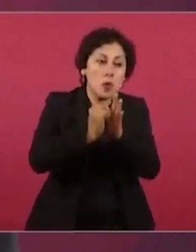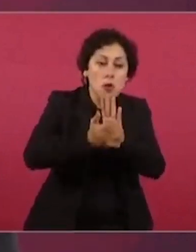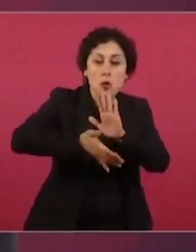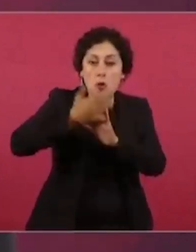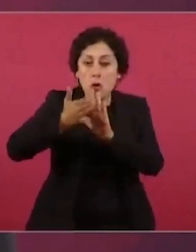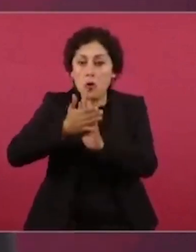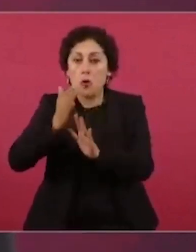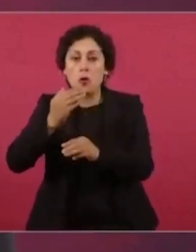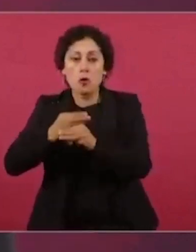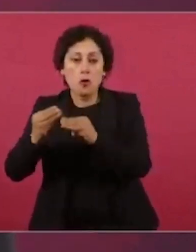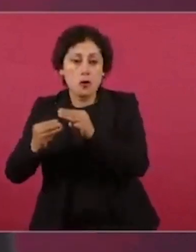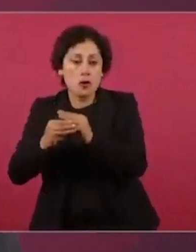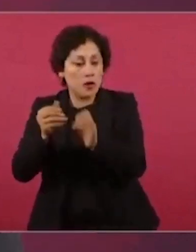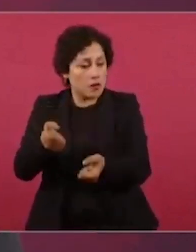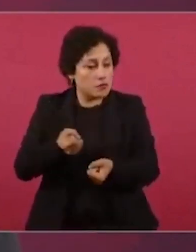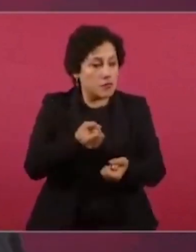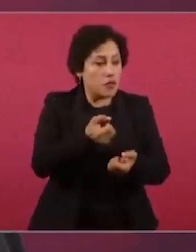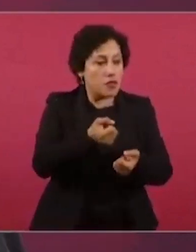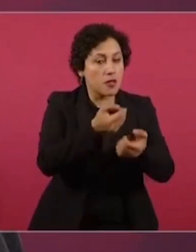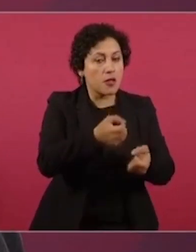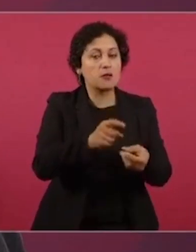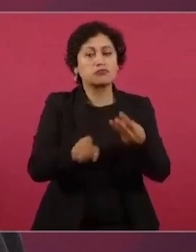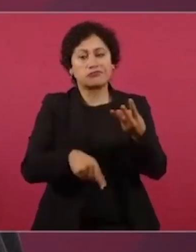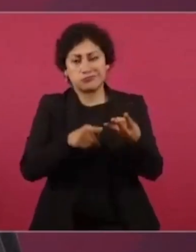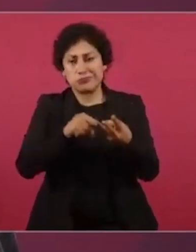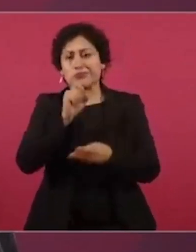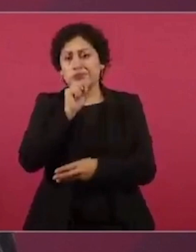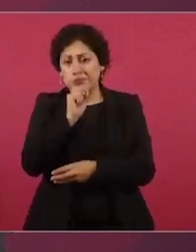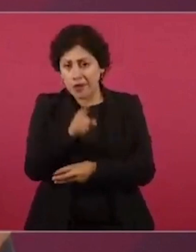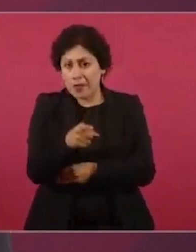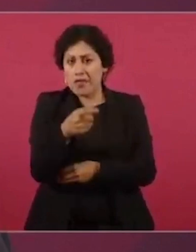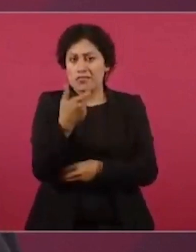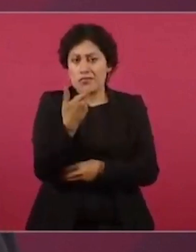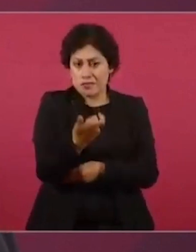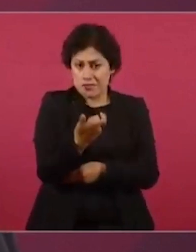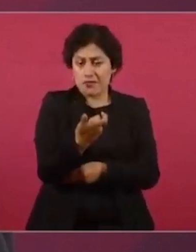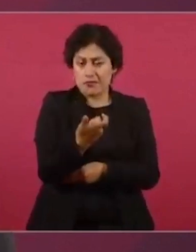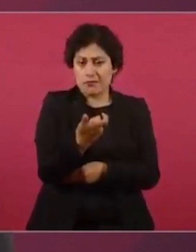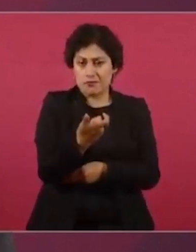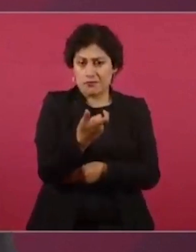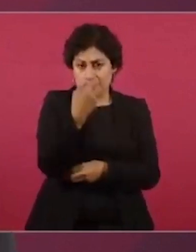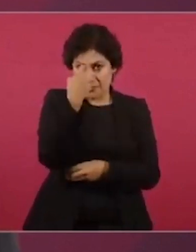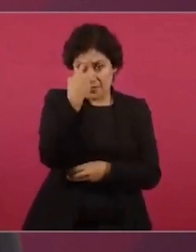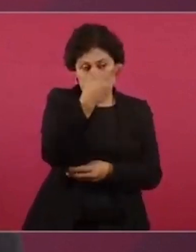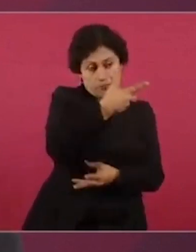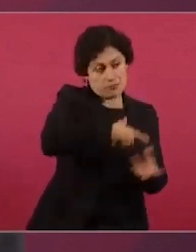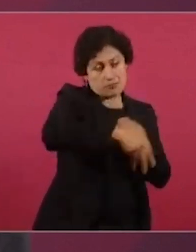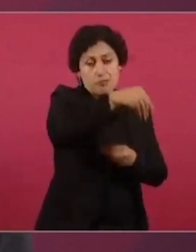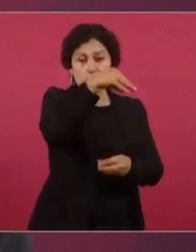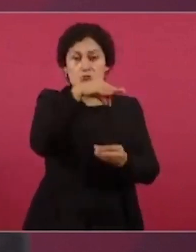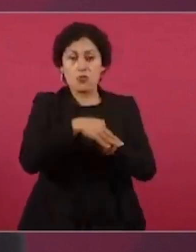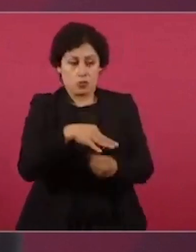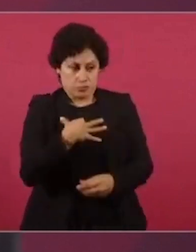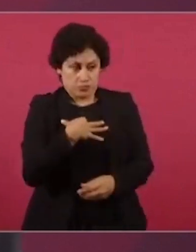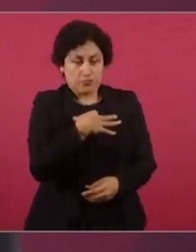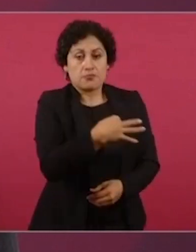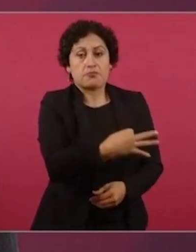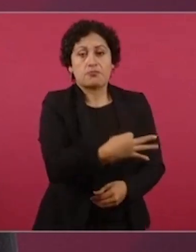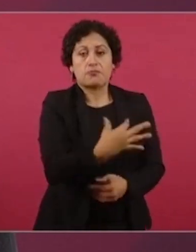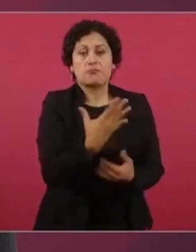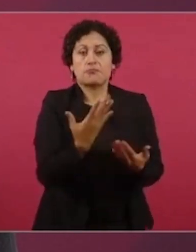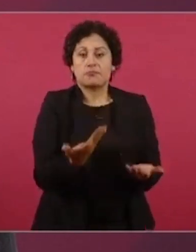efectivo para obtener los votos y legalizar y legitimar